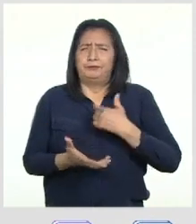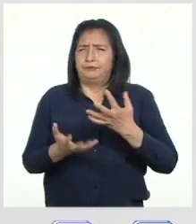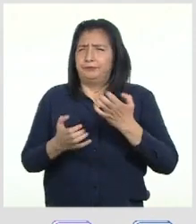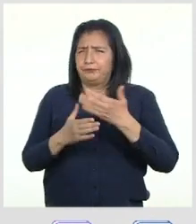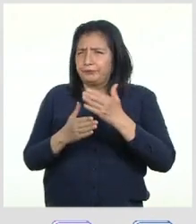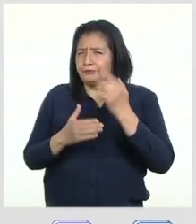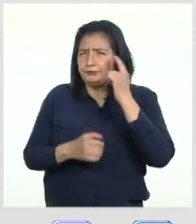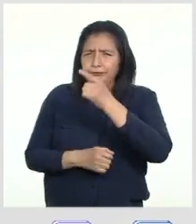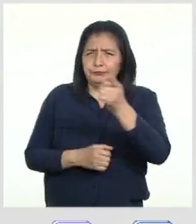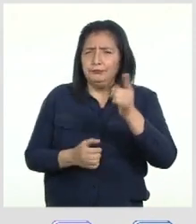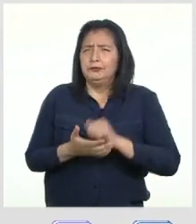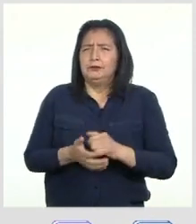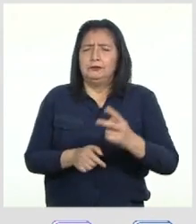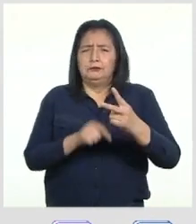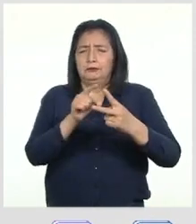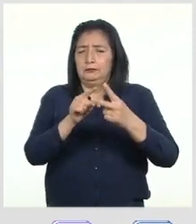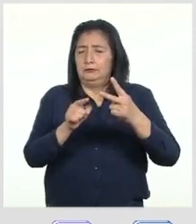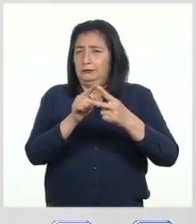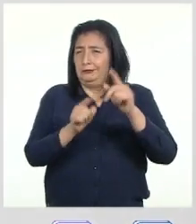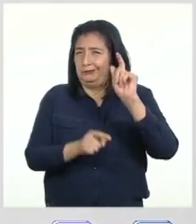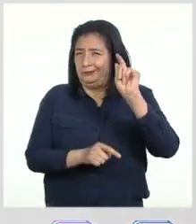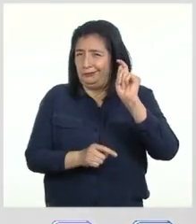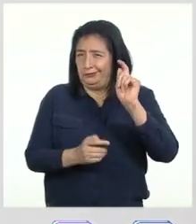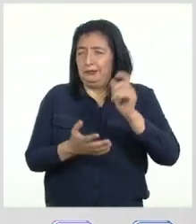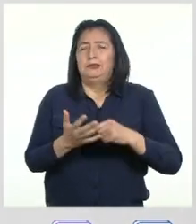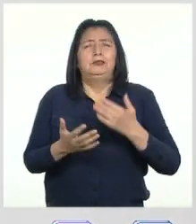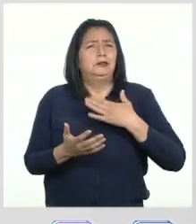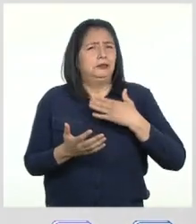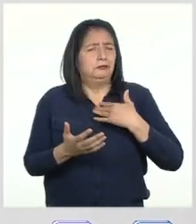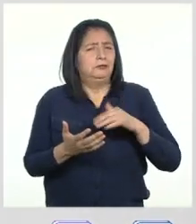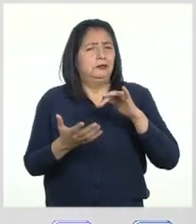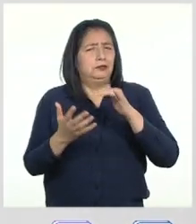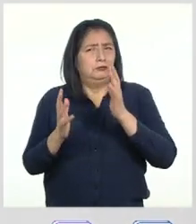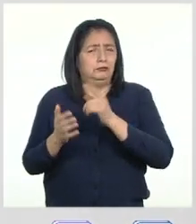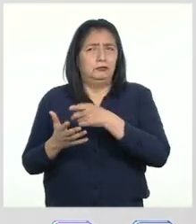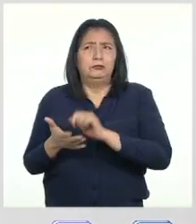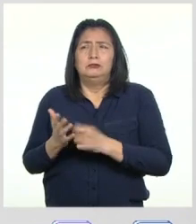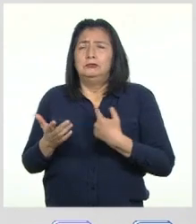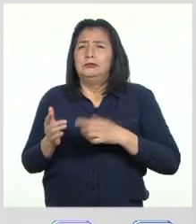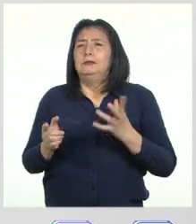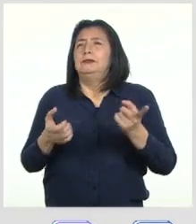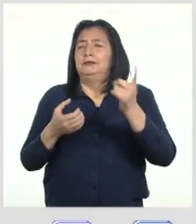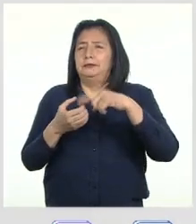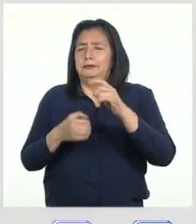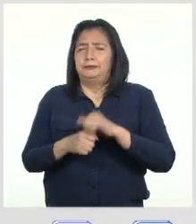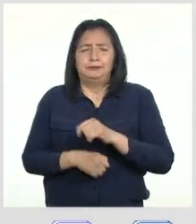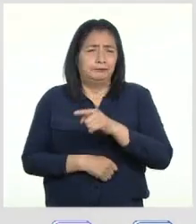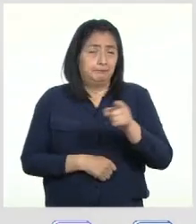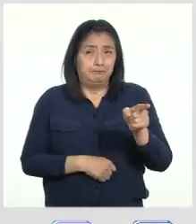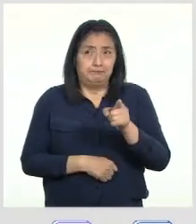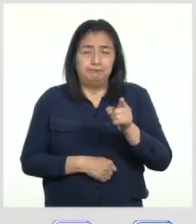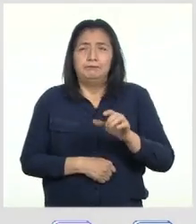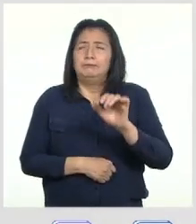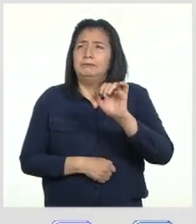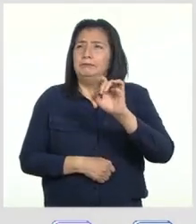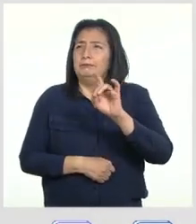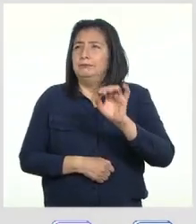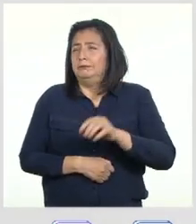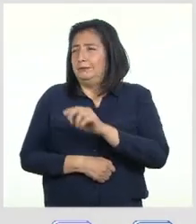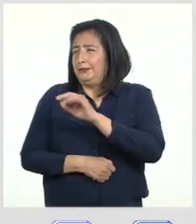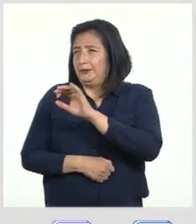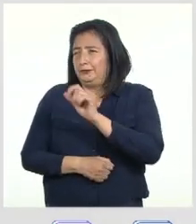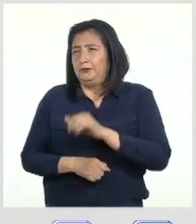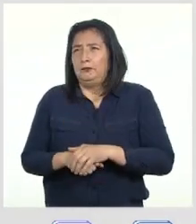compartir con ustedes dos testimonios de mis estudiantes que participarán en nuestro desafío Ellos son Andy y Nicole